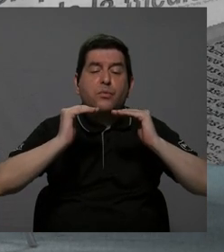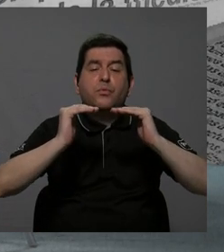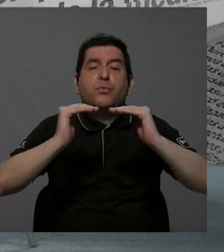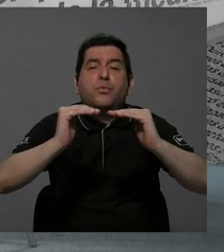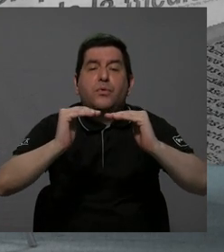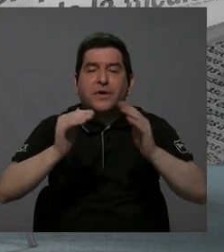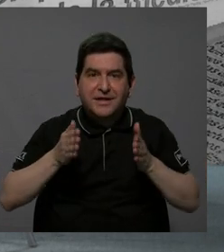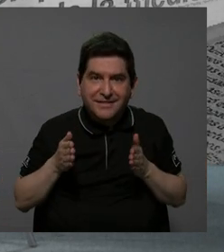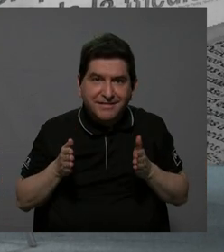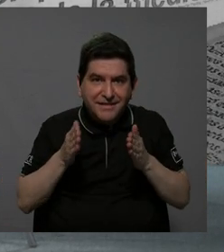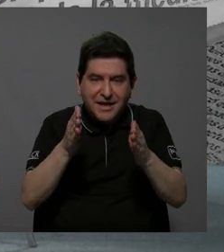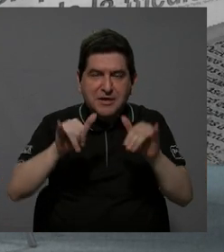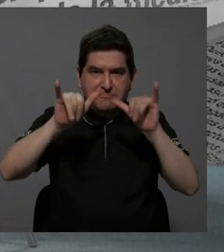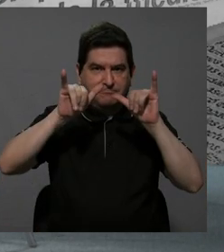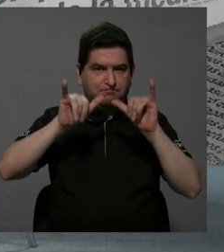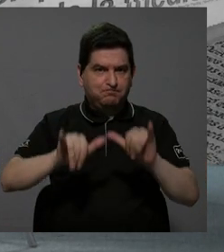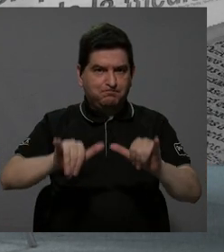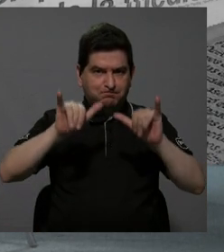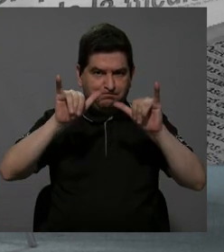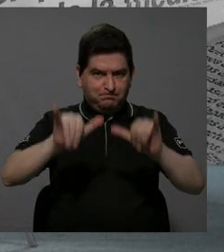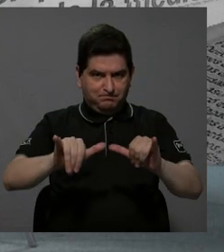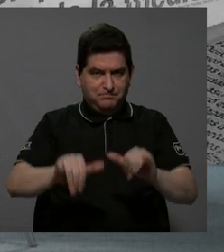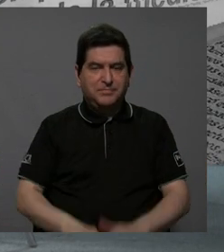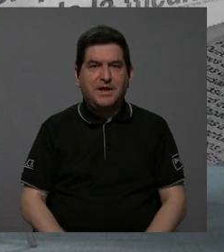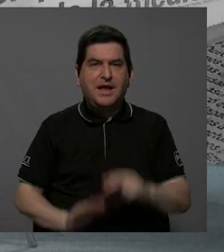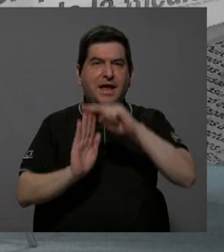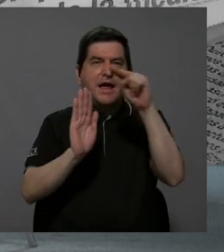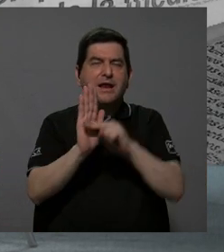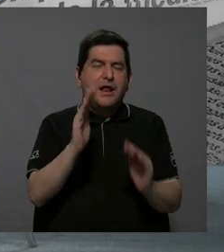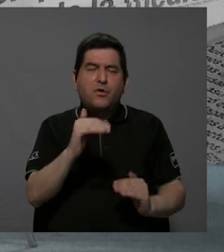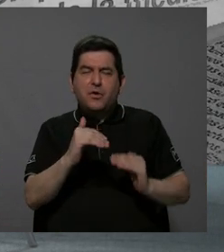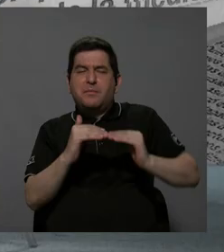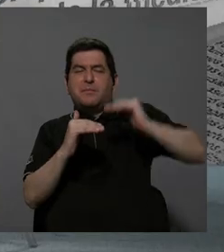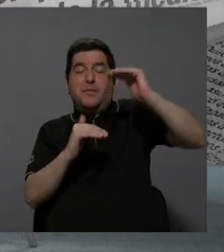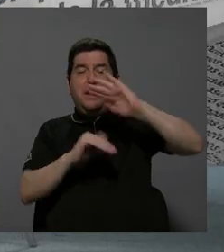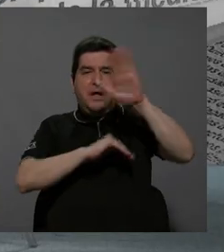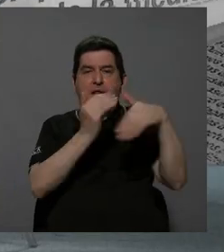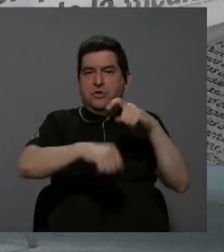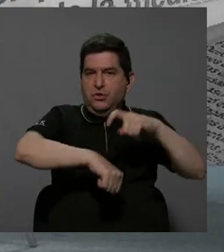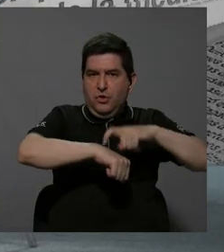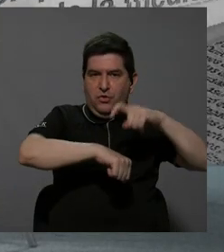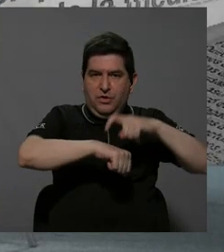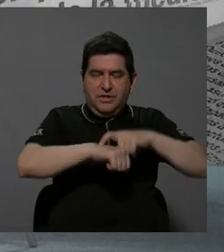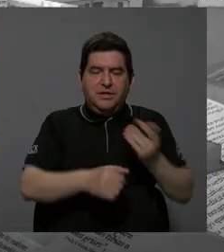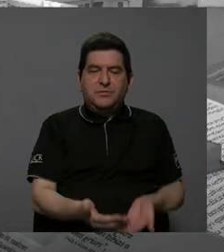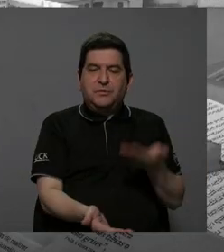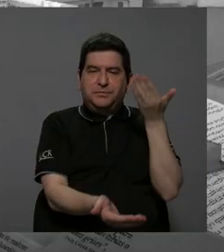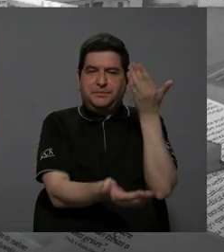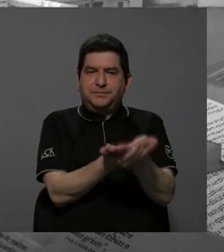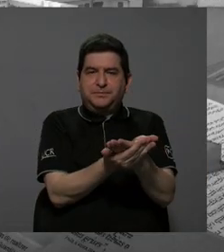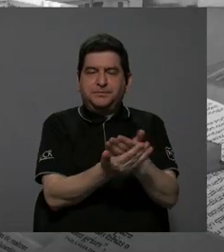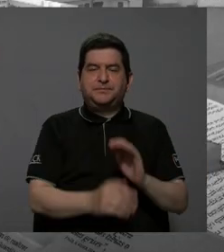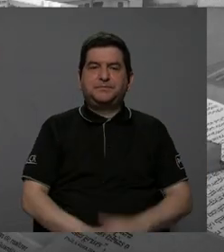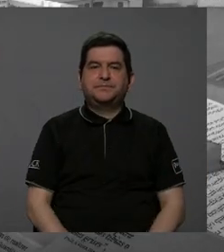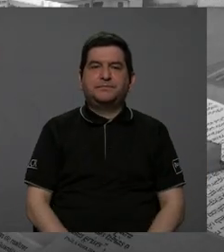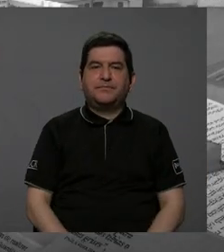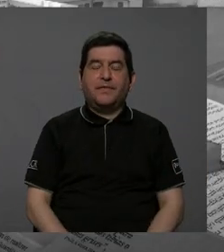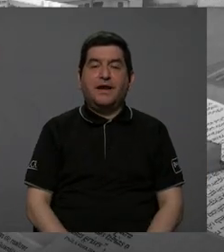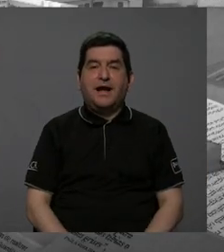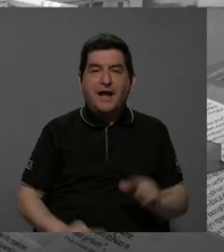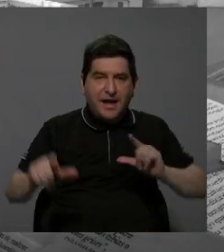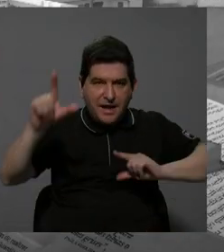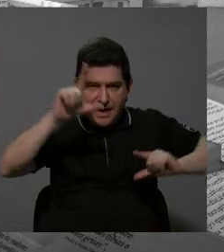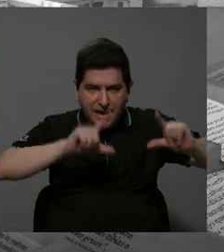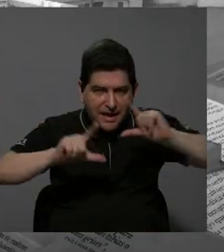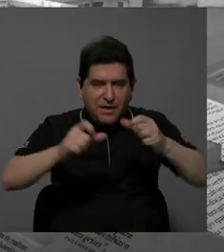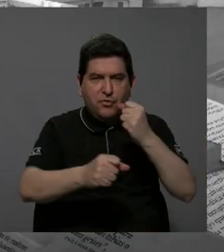carreteras se mantengan en el estándar más alto durante todo el periodo de esa concesión. Entonces, el ANAME ha